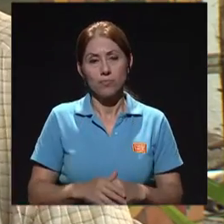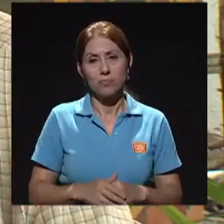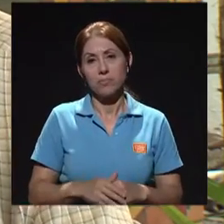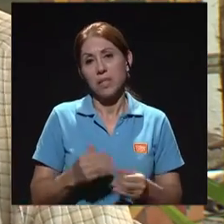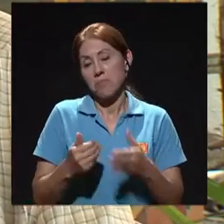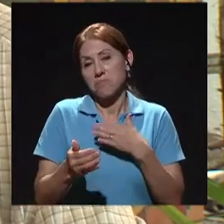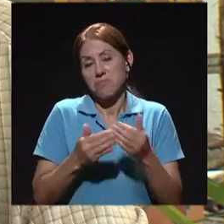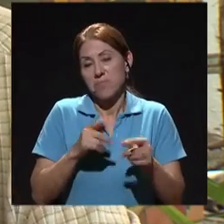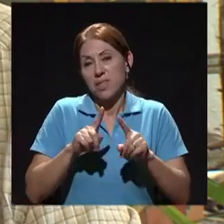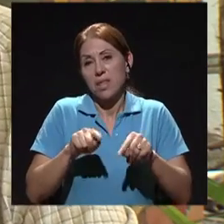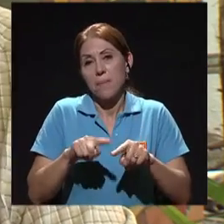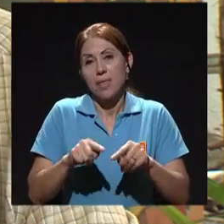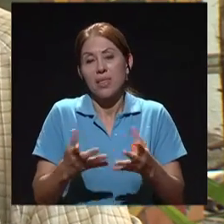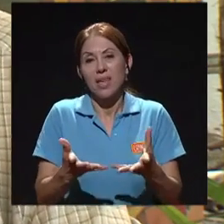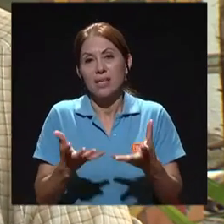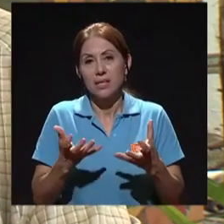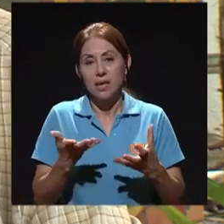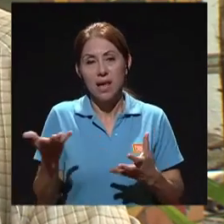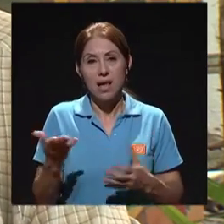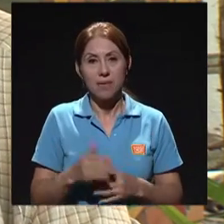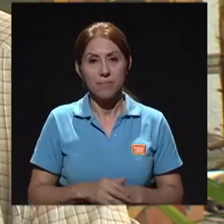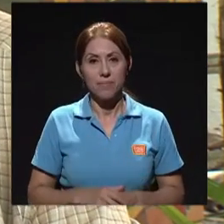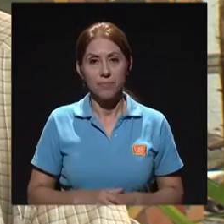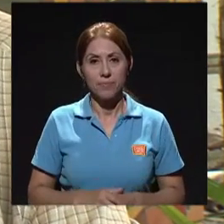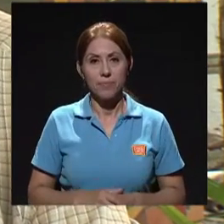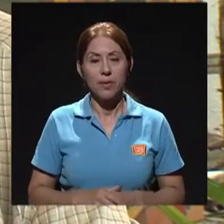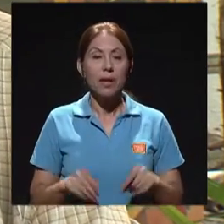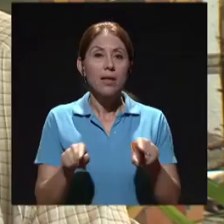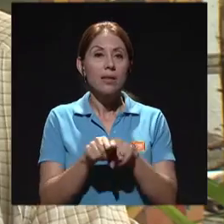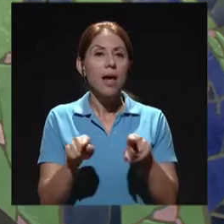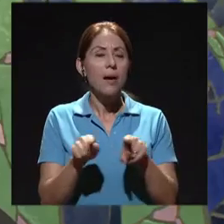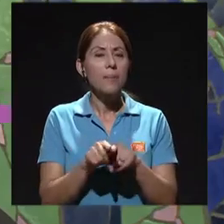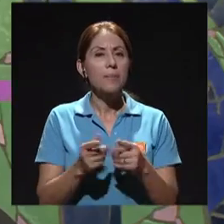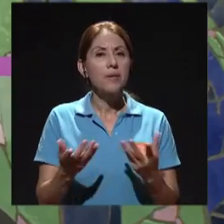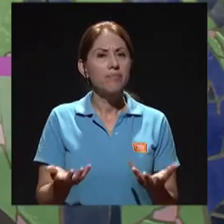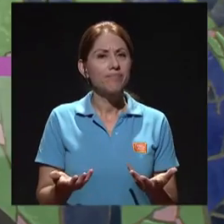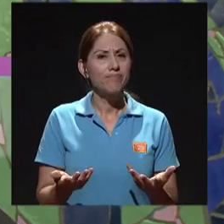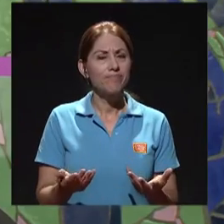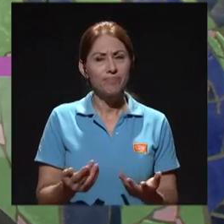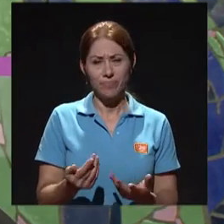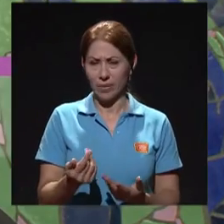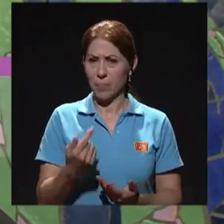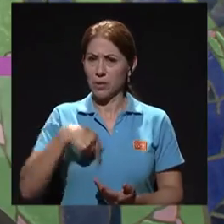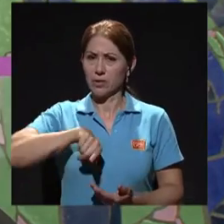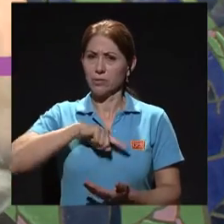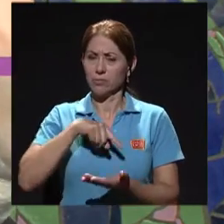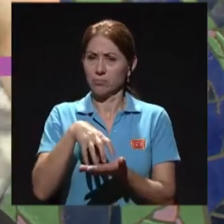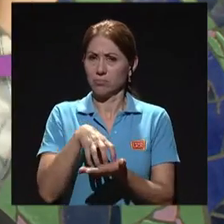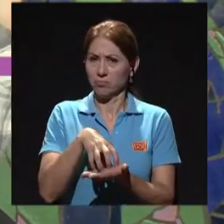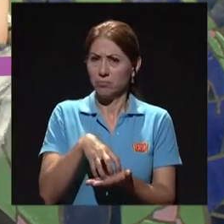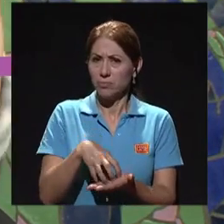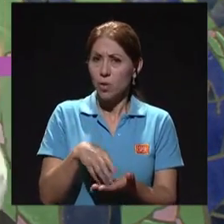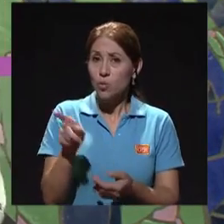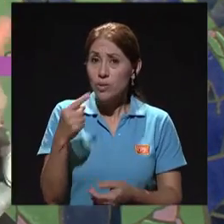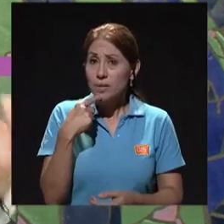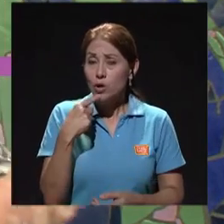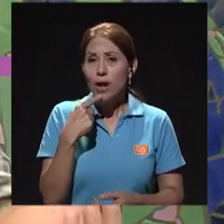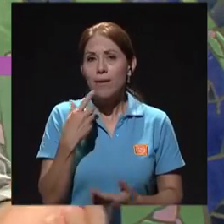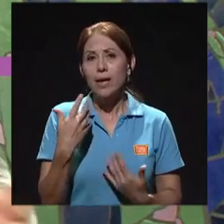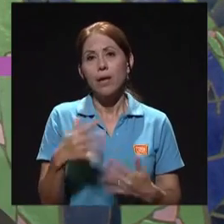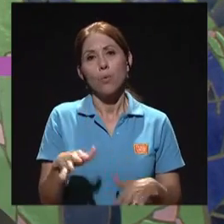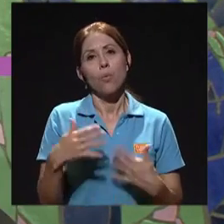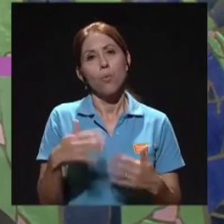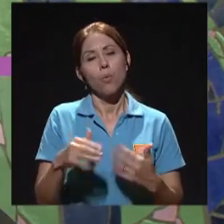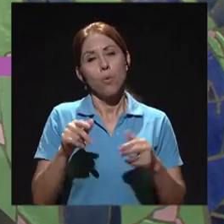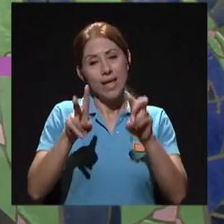¿verdad?, de lo que sea exactamente, sí. También yo quisiera ver ahora en cuanto a esas dudas, porque usted mencionaba que definitivamente es